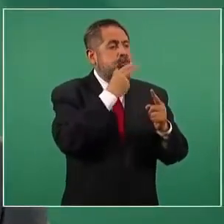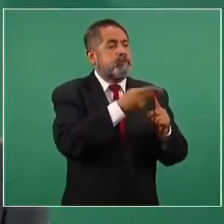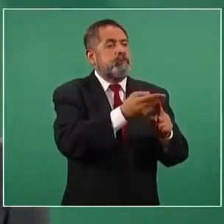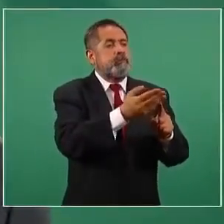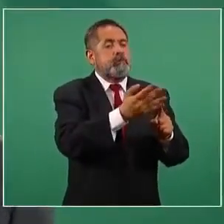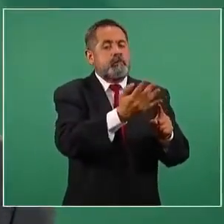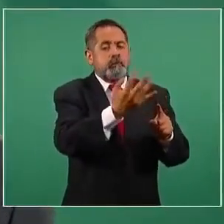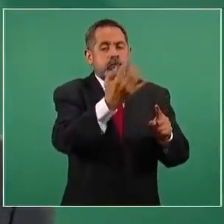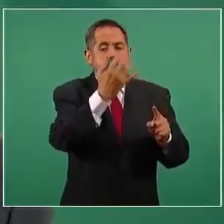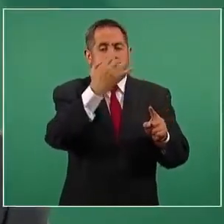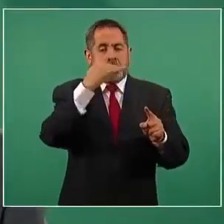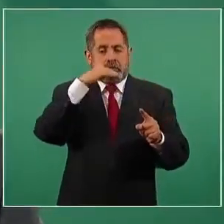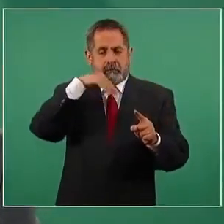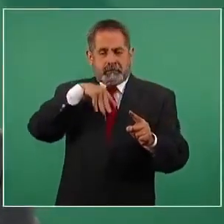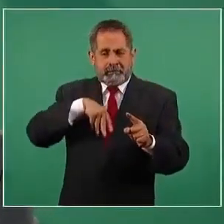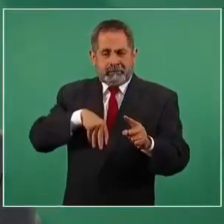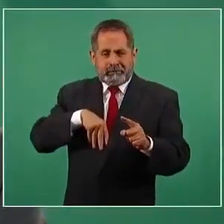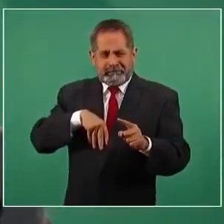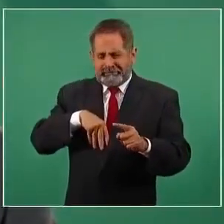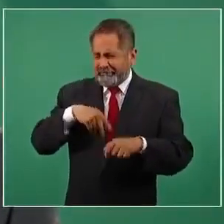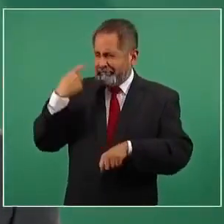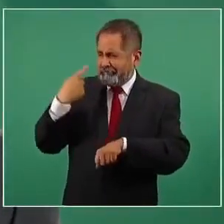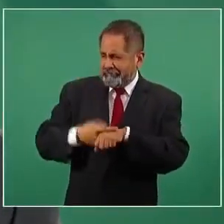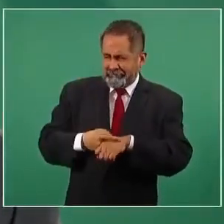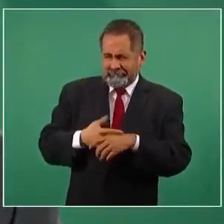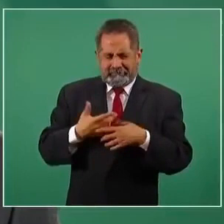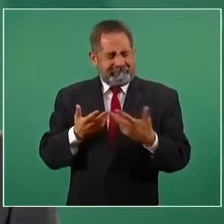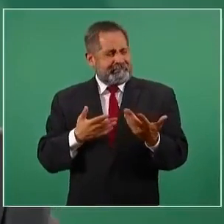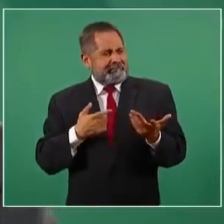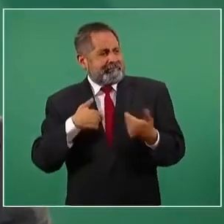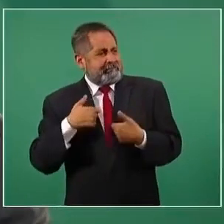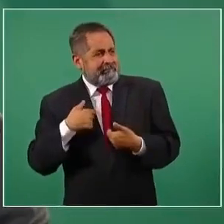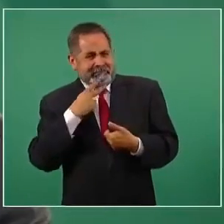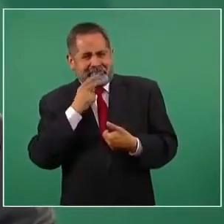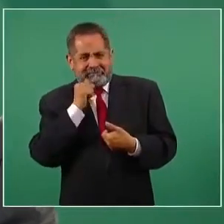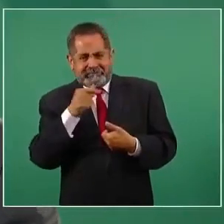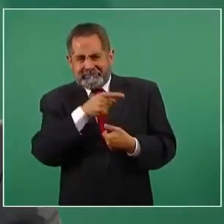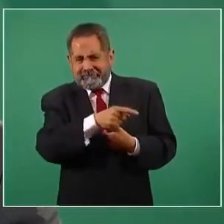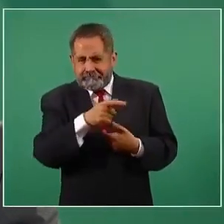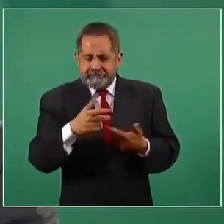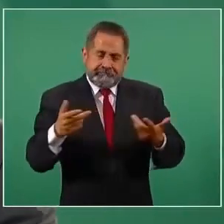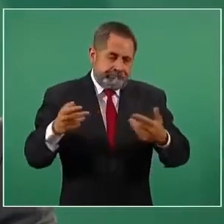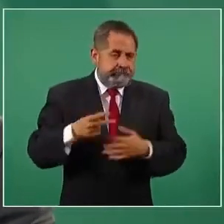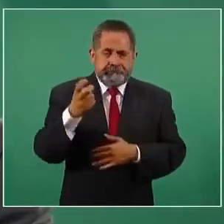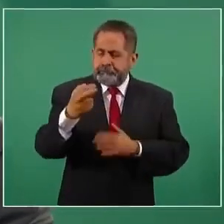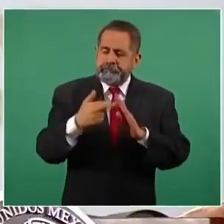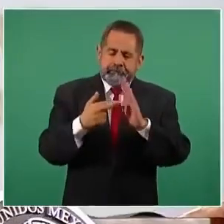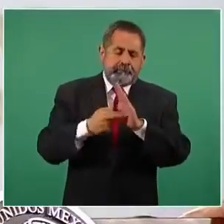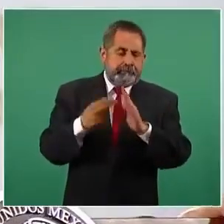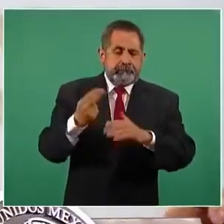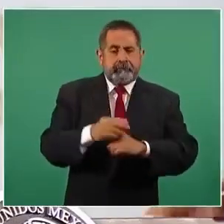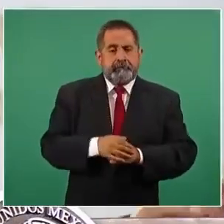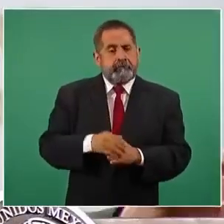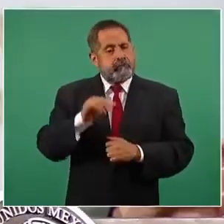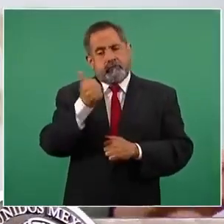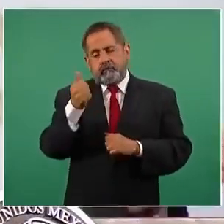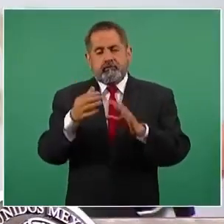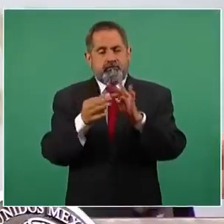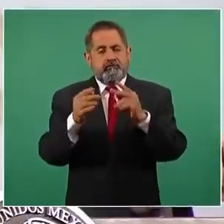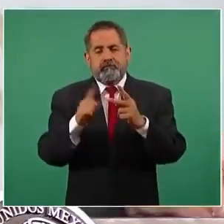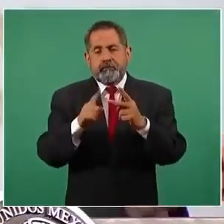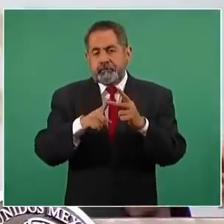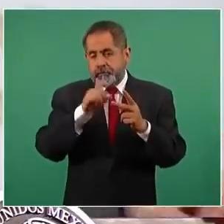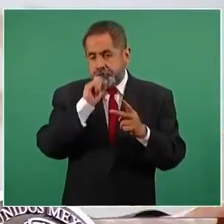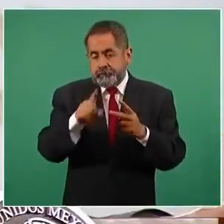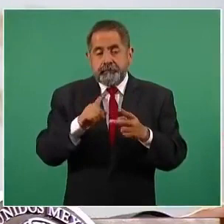conoce cuando uno respira el humo del tabaco que fuma a otra persona. Entonces, este es indispensable. Y el otro que es indispensable es